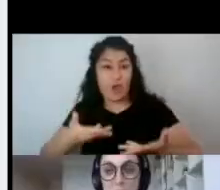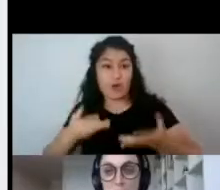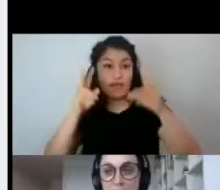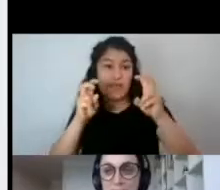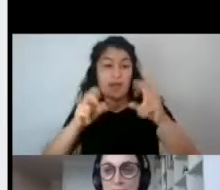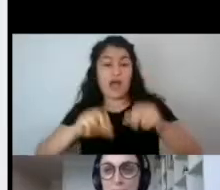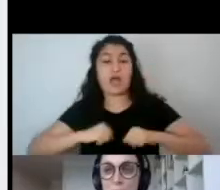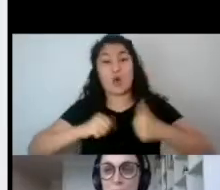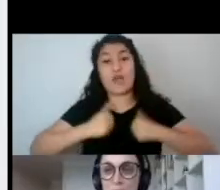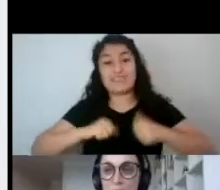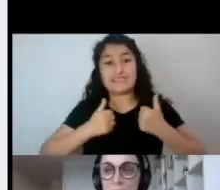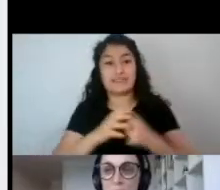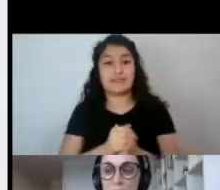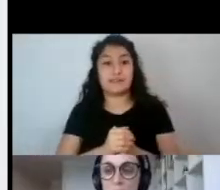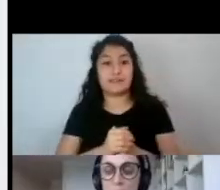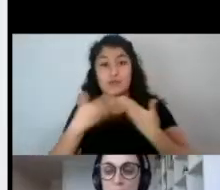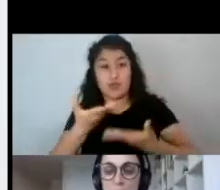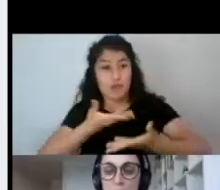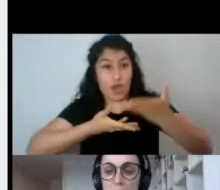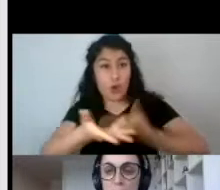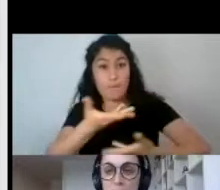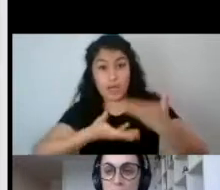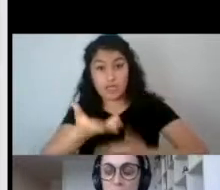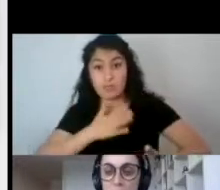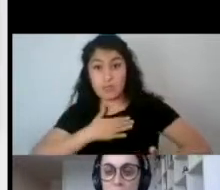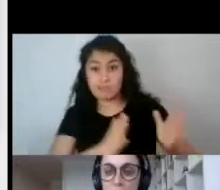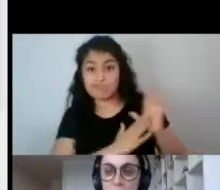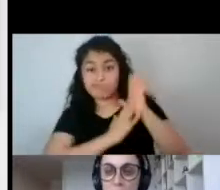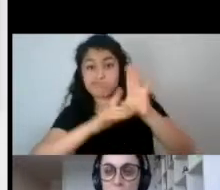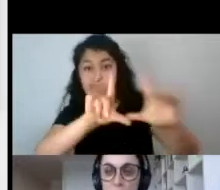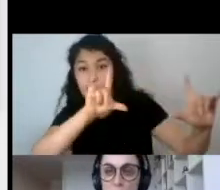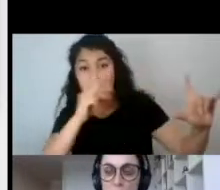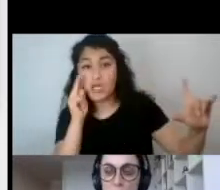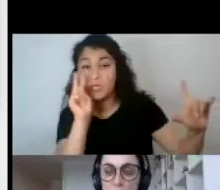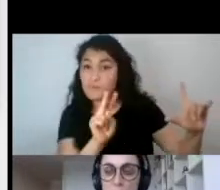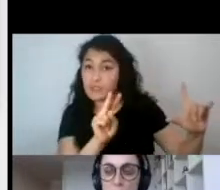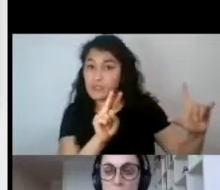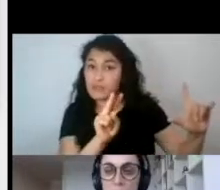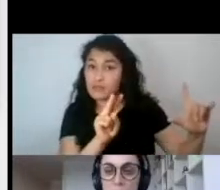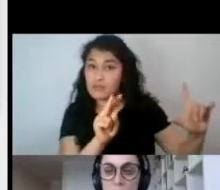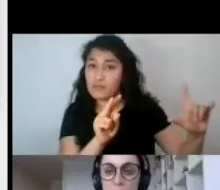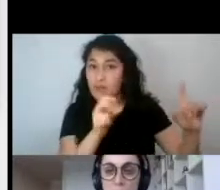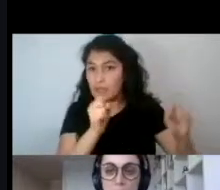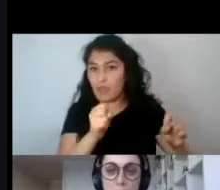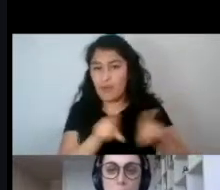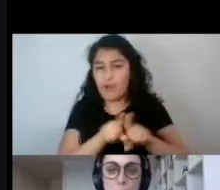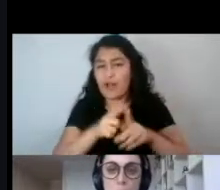y jóvenes. Les voy a compartir la pantalla para que podamos hacer este viaje